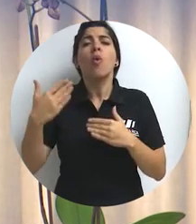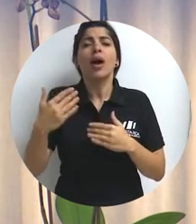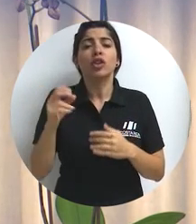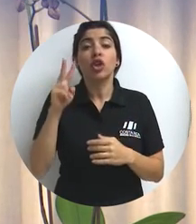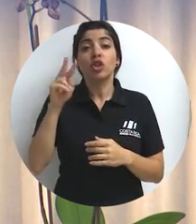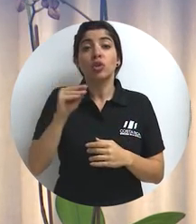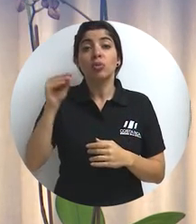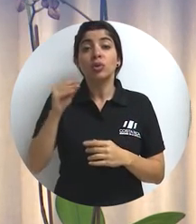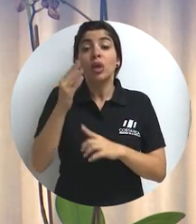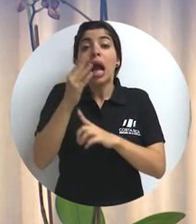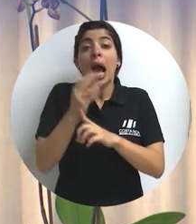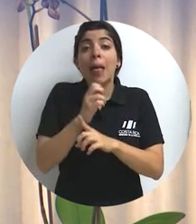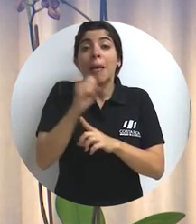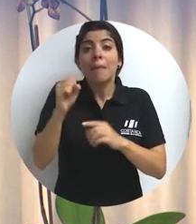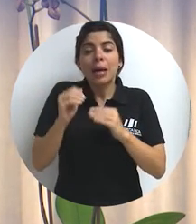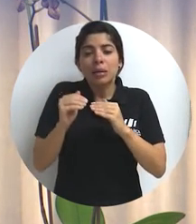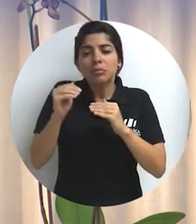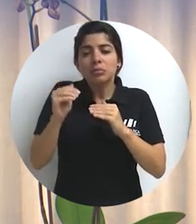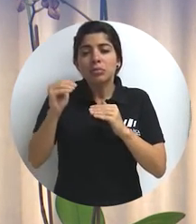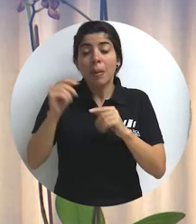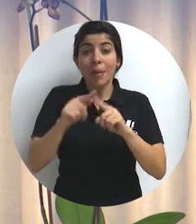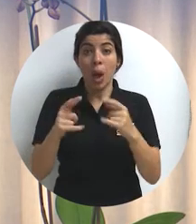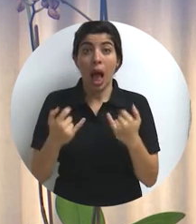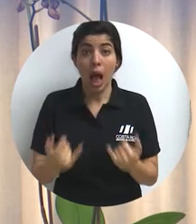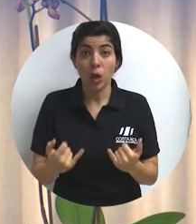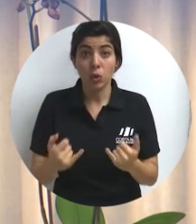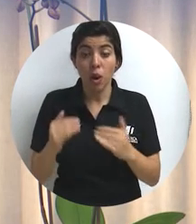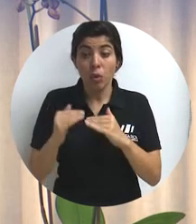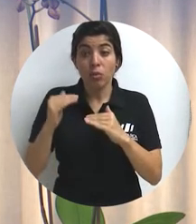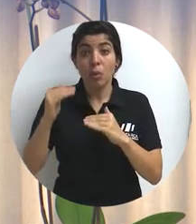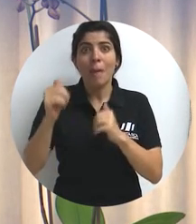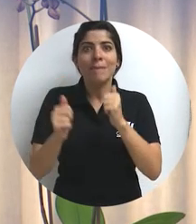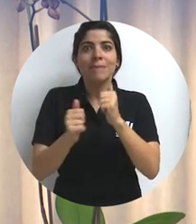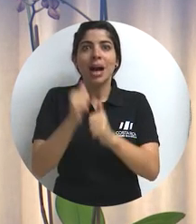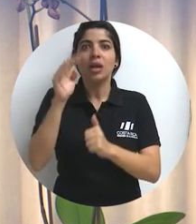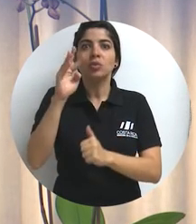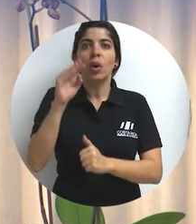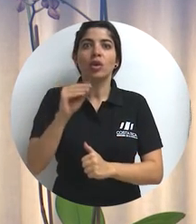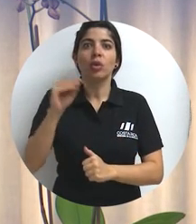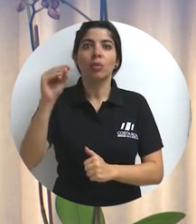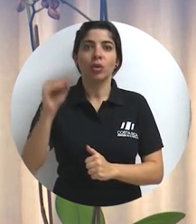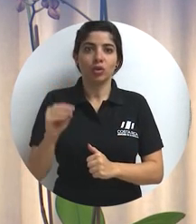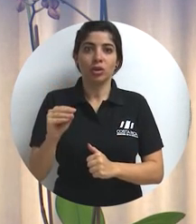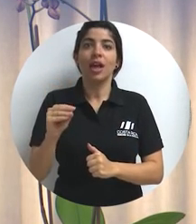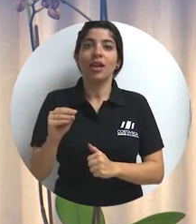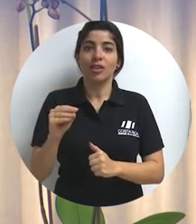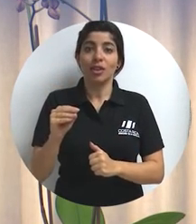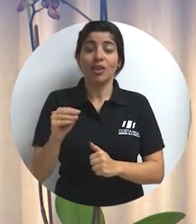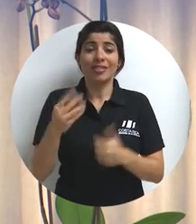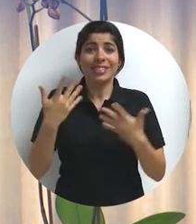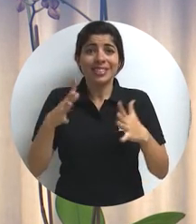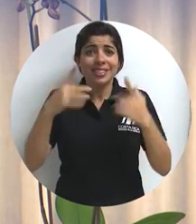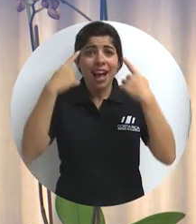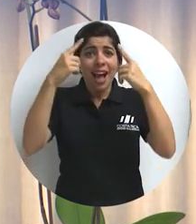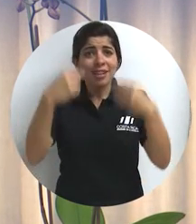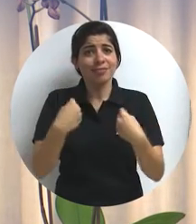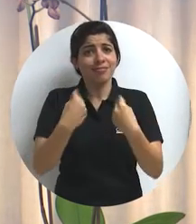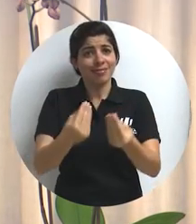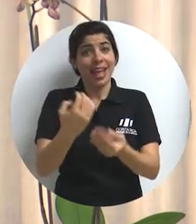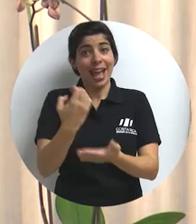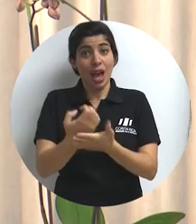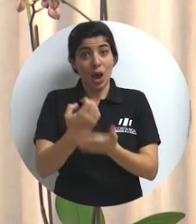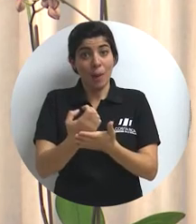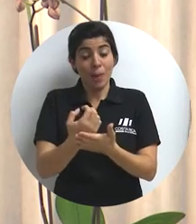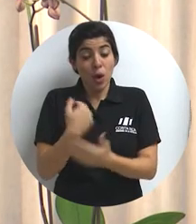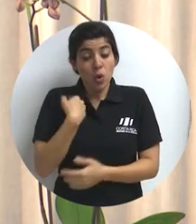crecía a un 2% al mes. En promedio, en la actualidad, el crecimiento supera el 4%. Hemos logrado darle a